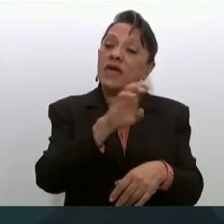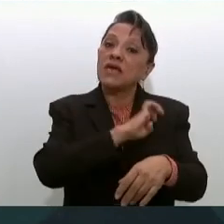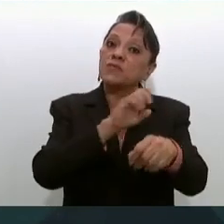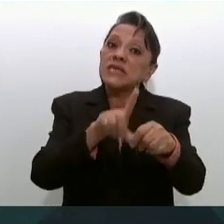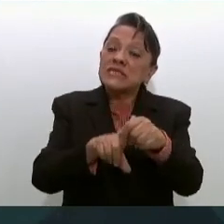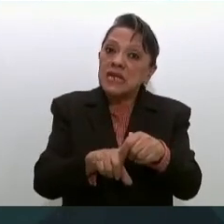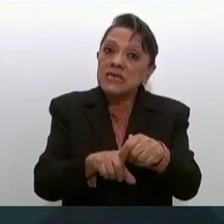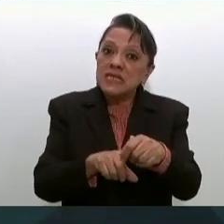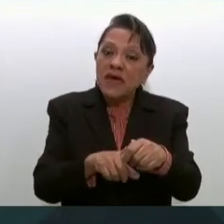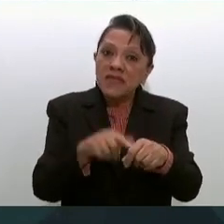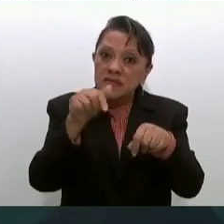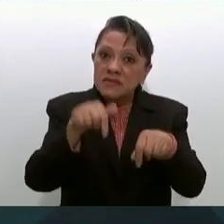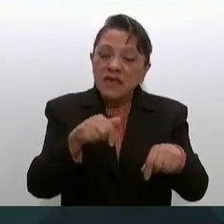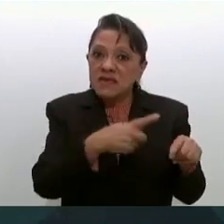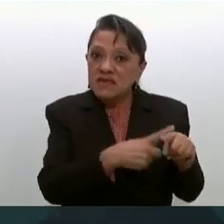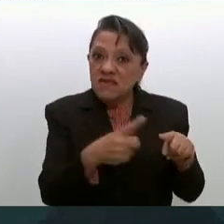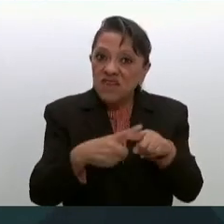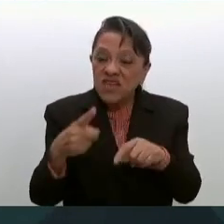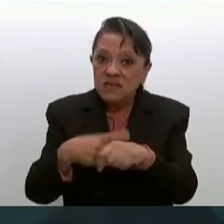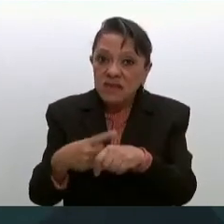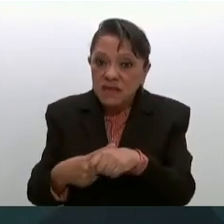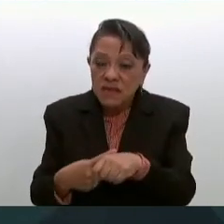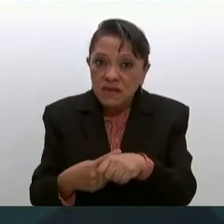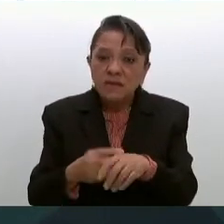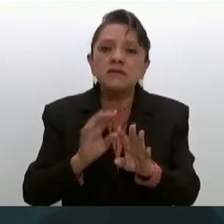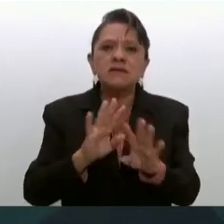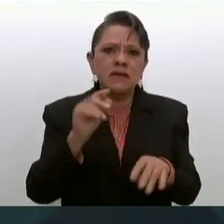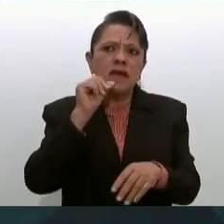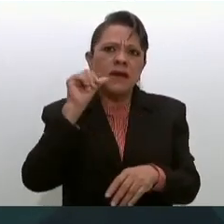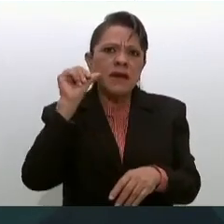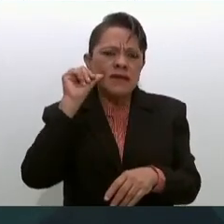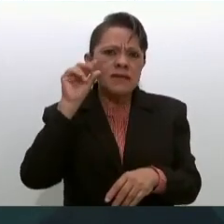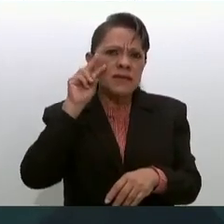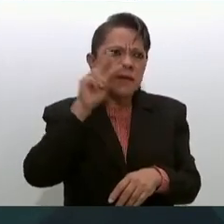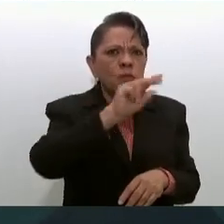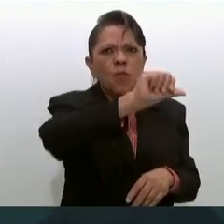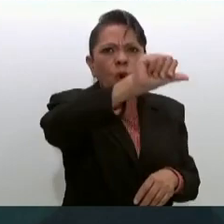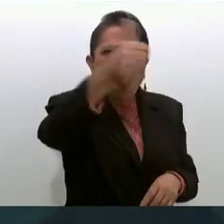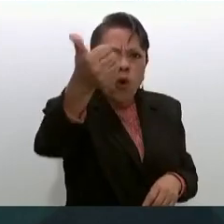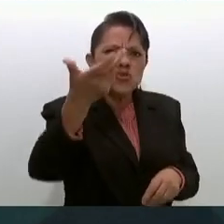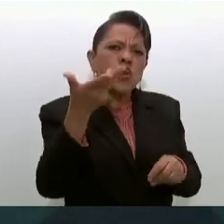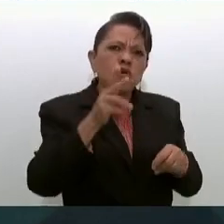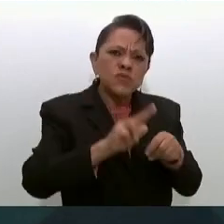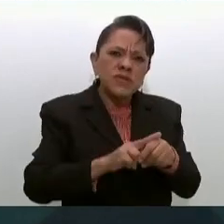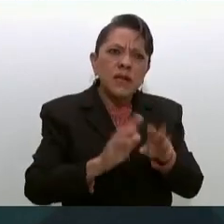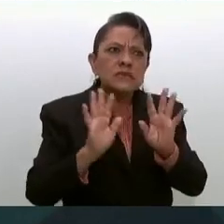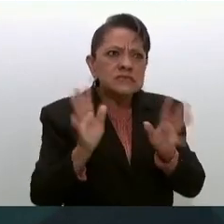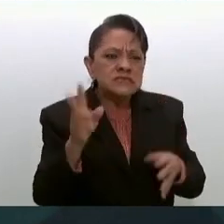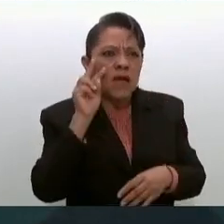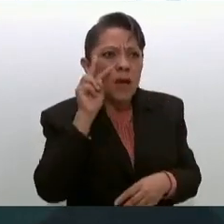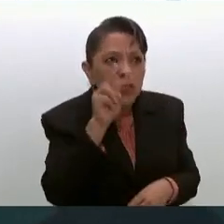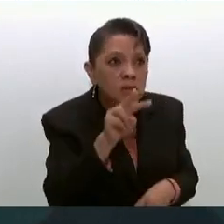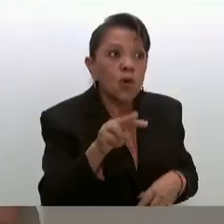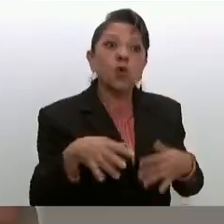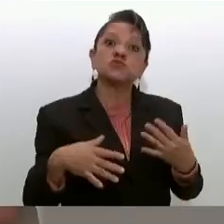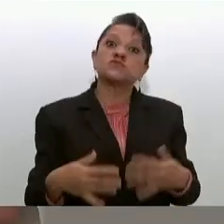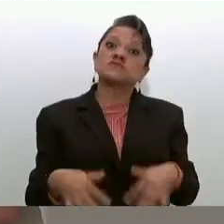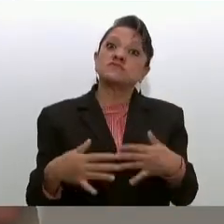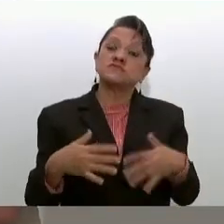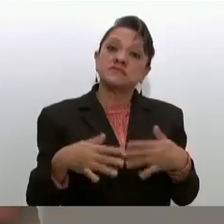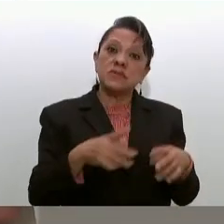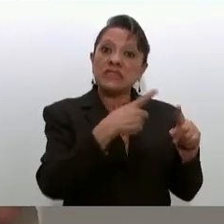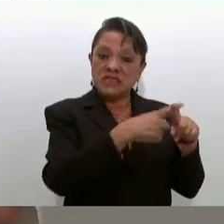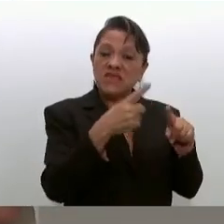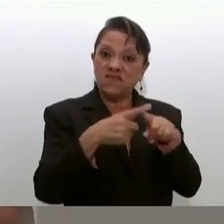hospital que las especialidades ya están cobrando su importancia y desde luego la importancia mayor es tenerlos